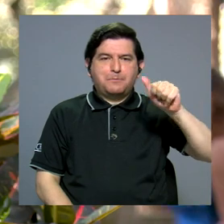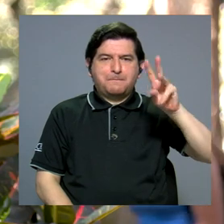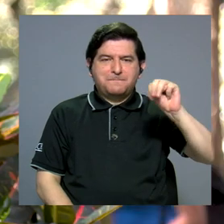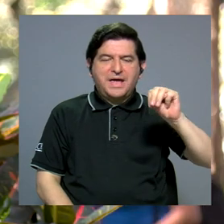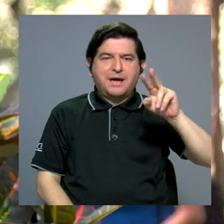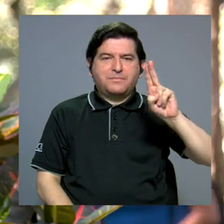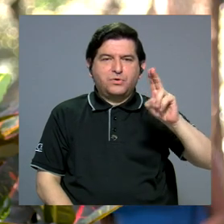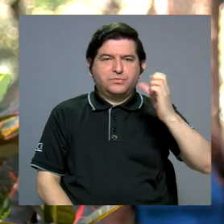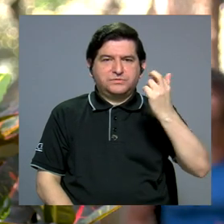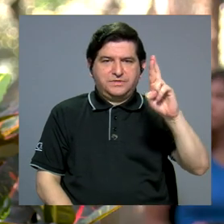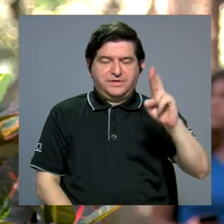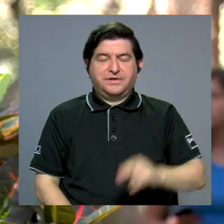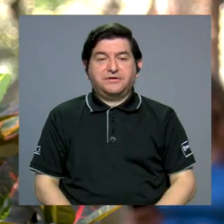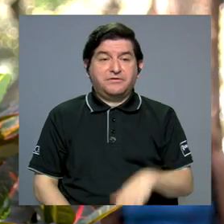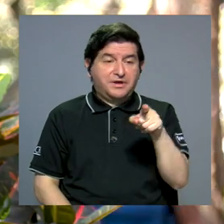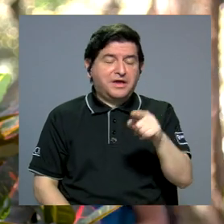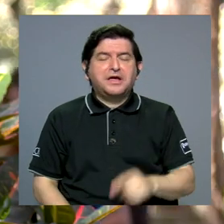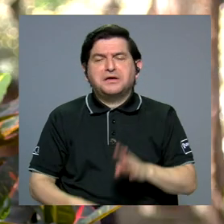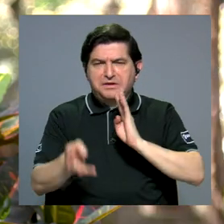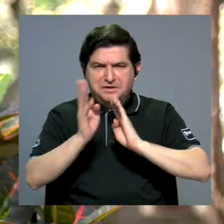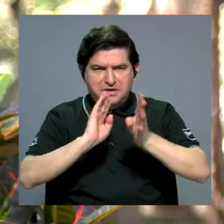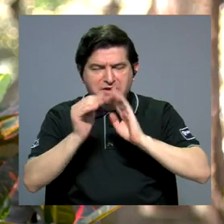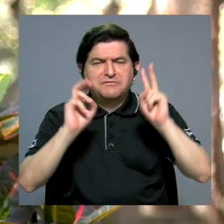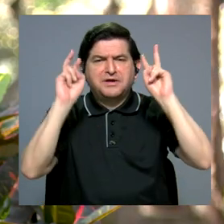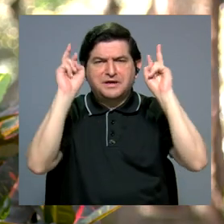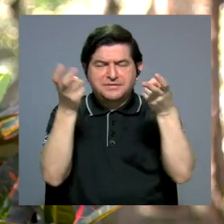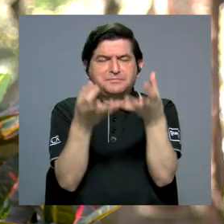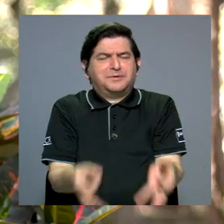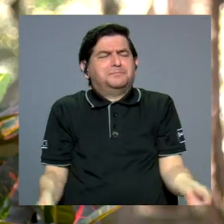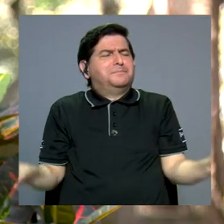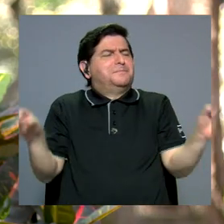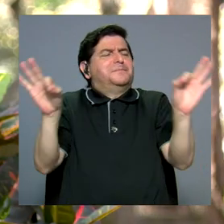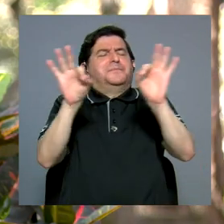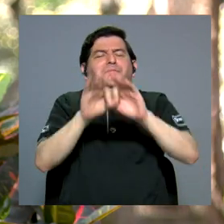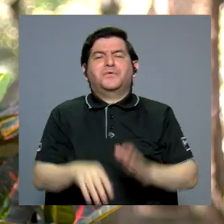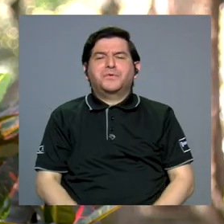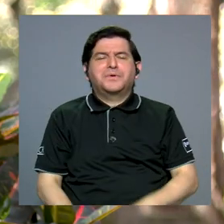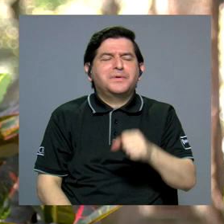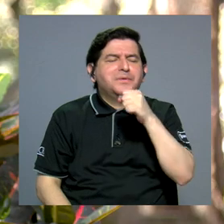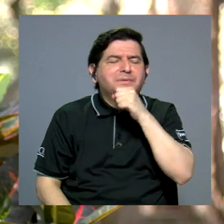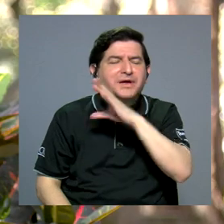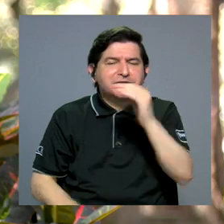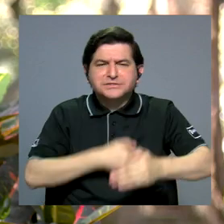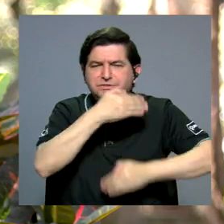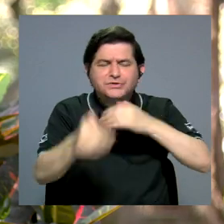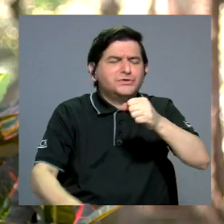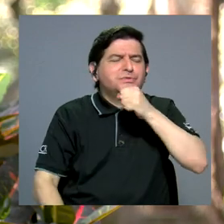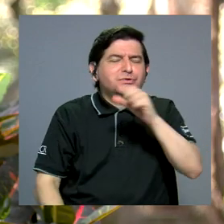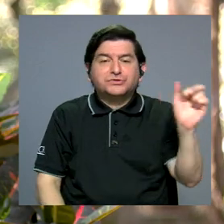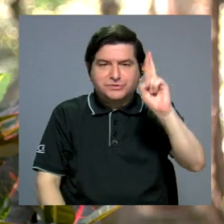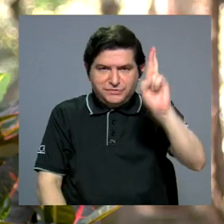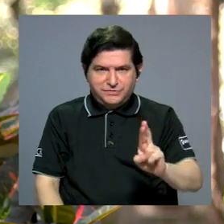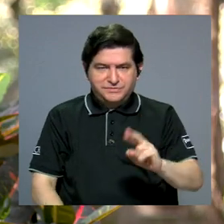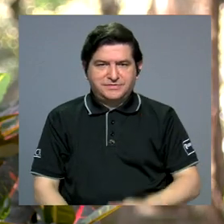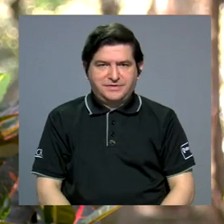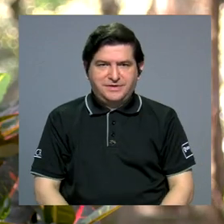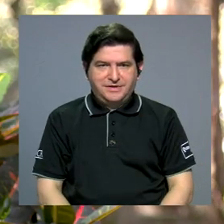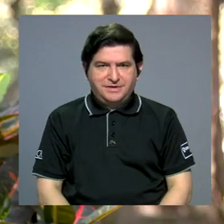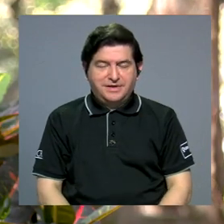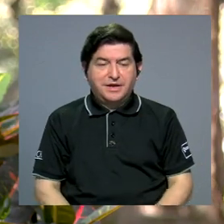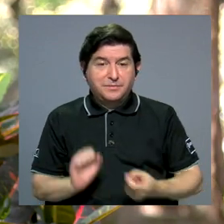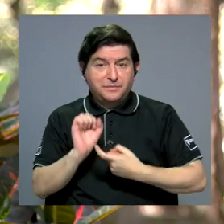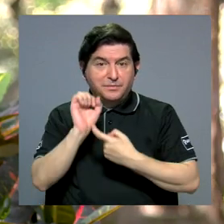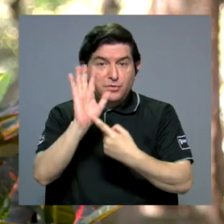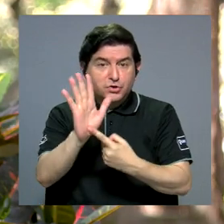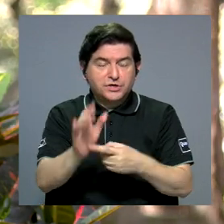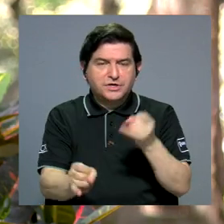mayor, Tia Nuceri, quien en este momento nos va a estar conversando sobre un tema crucial que es la vejez y el envejecimiento en Costa Rica. De acuerdo